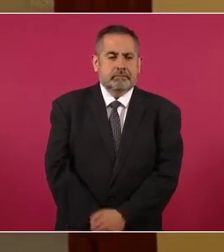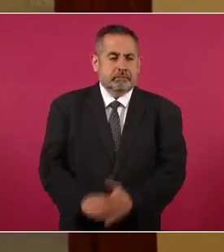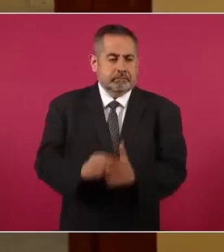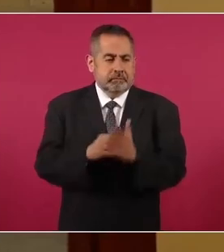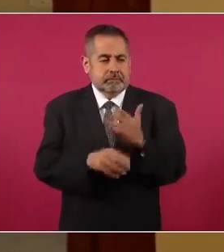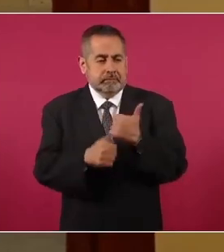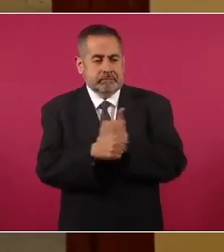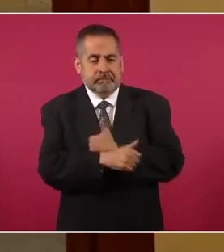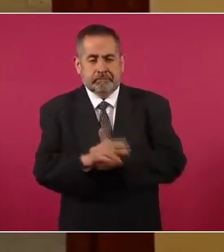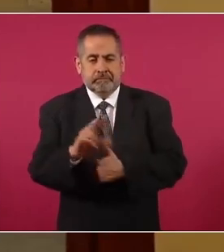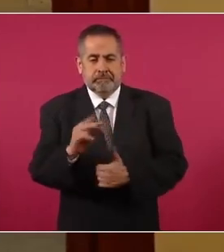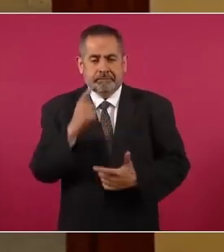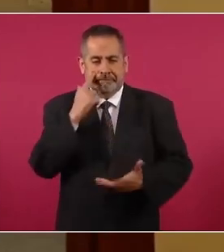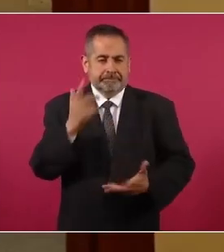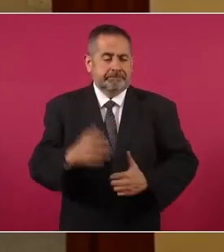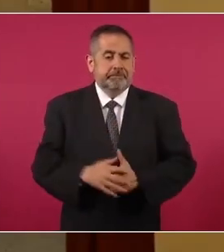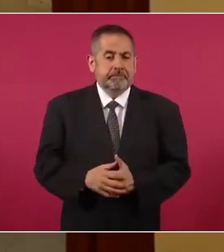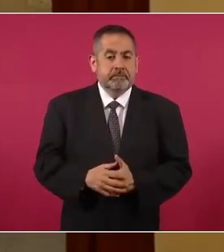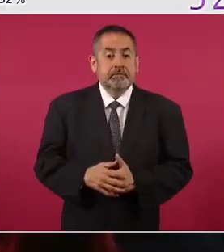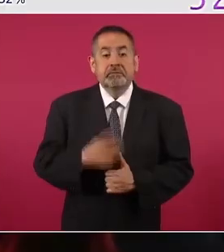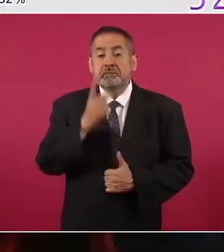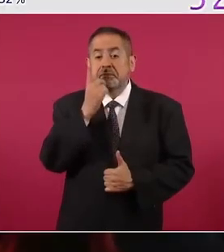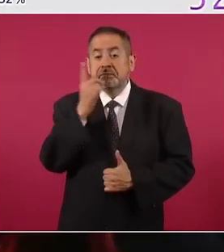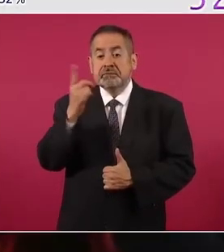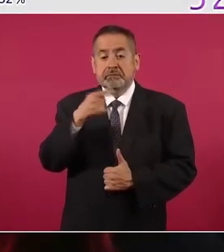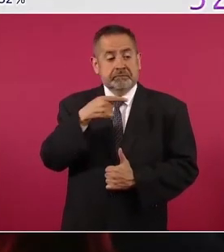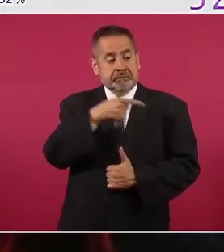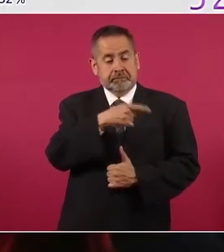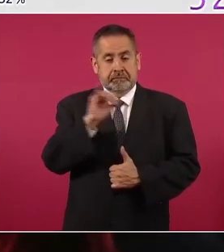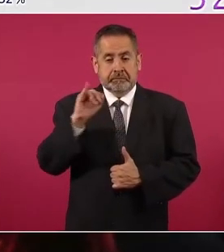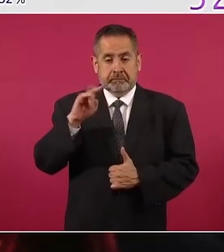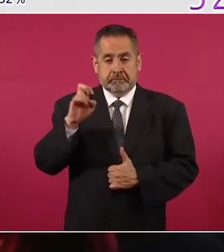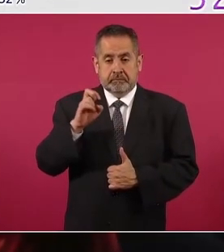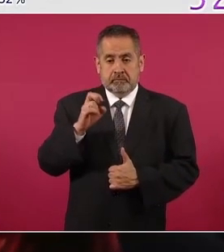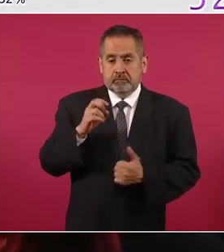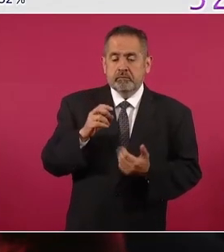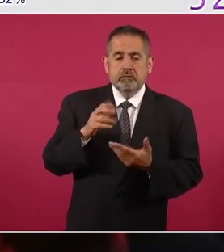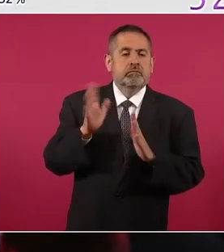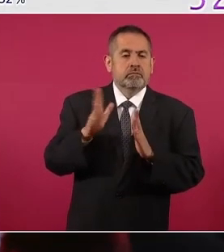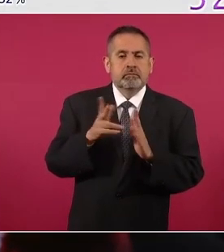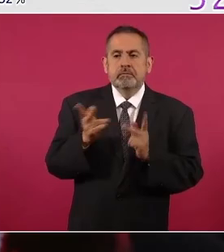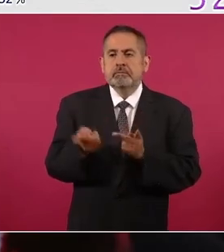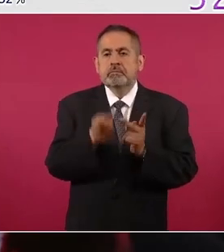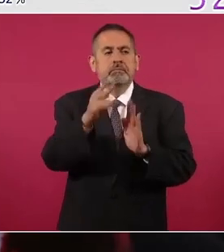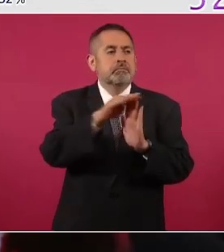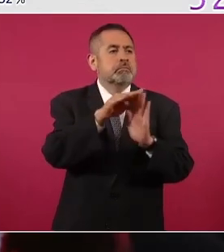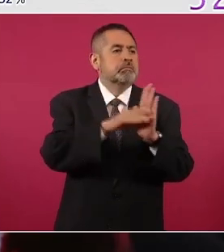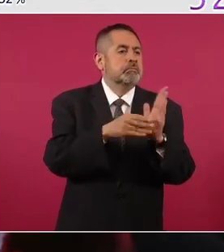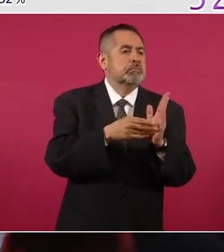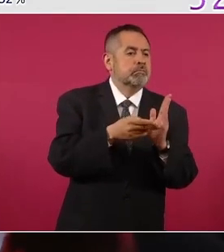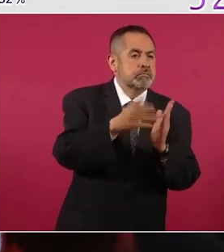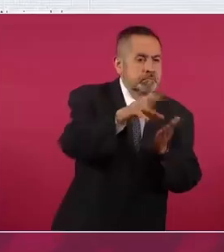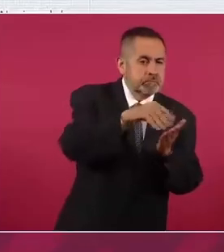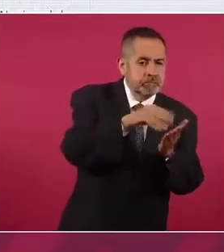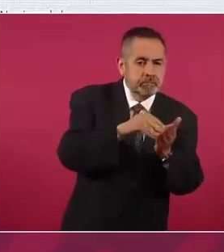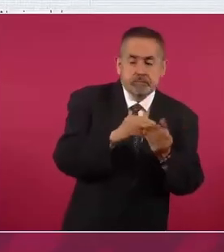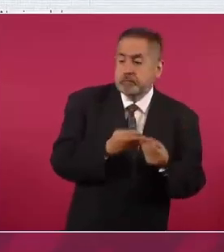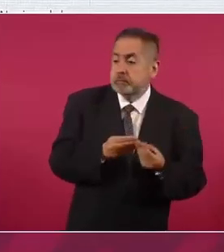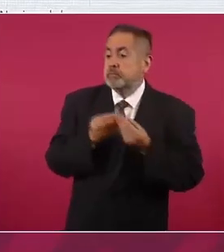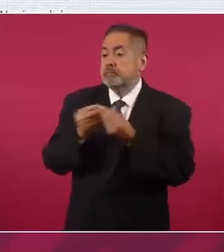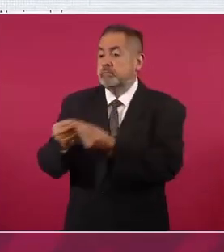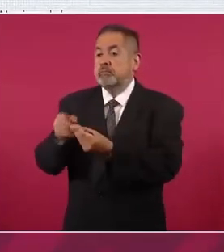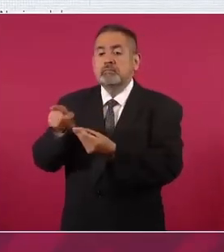Dicen que la encuesta la entregaron a los representantes de los partidos, pues también los representantes de los partidos